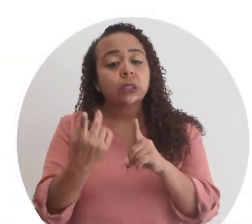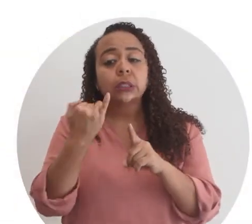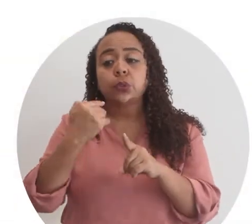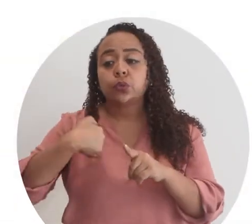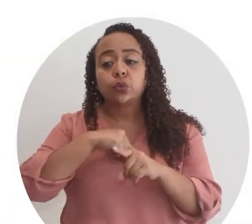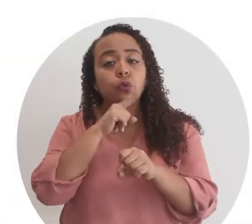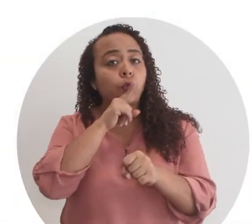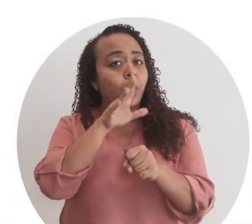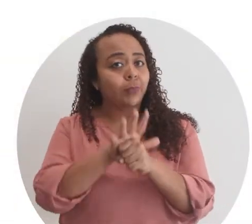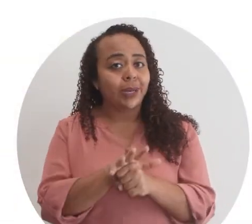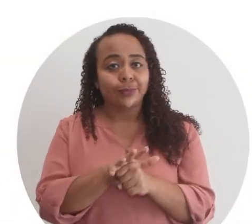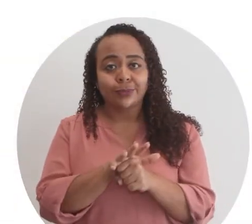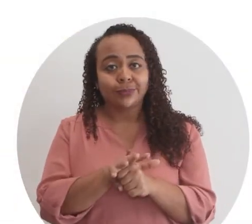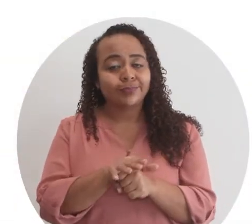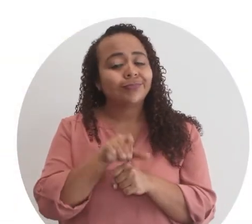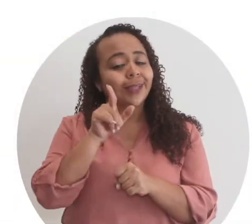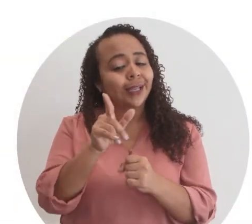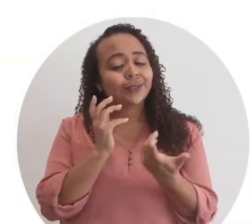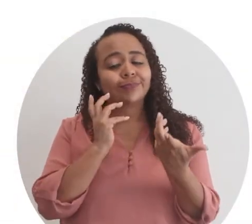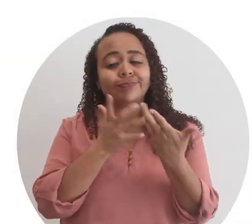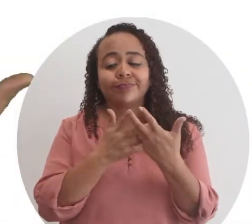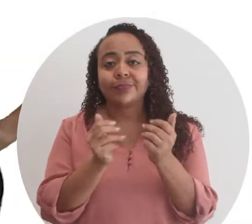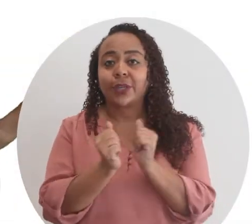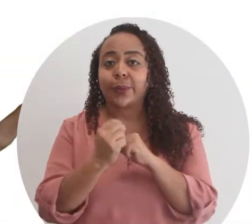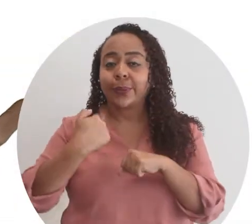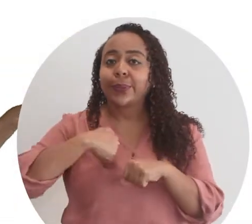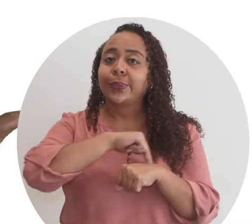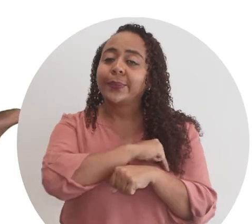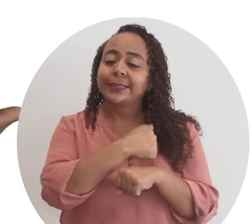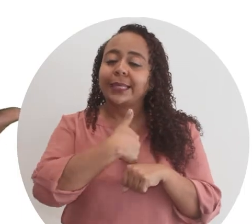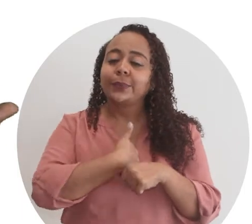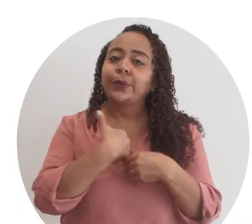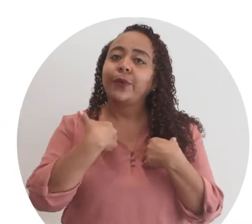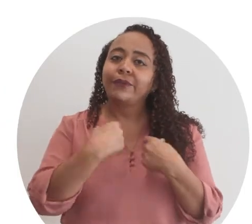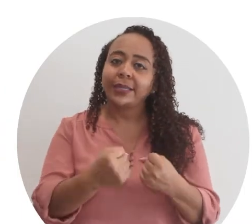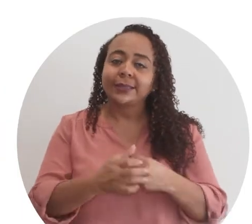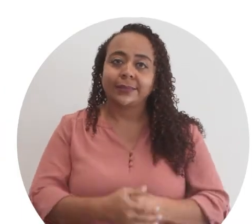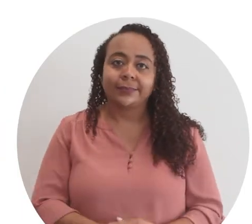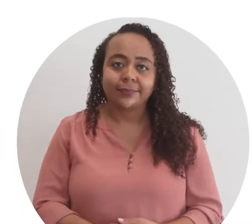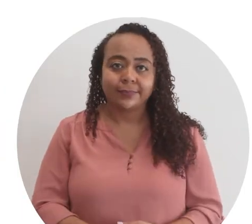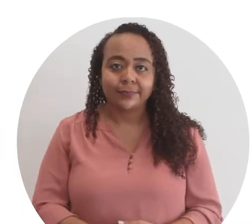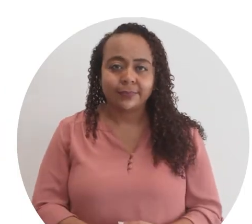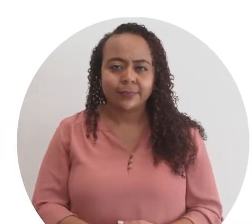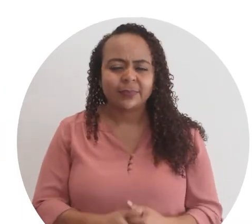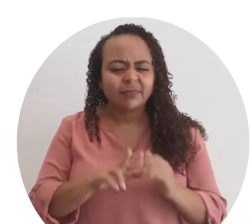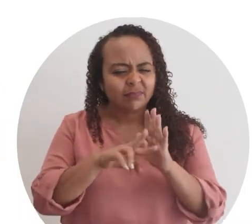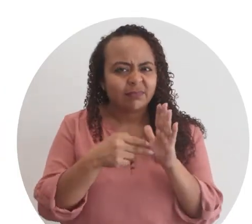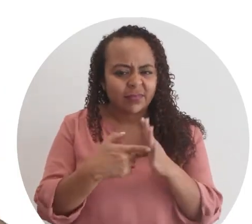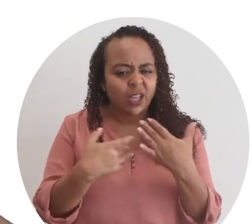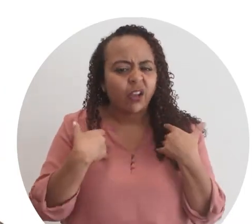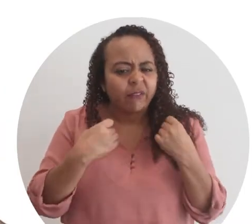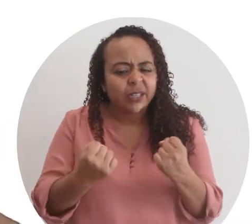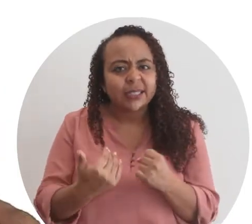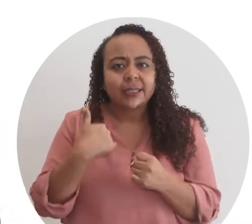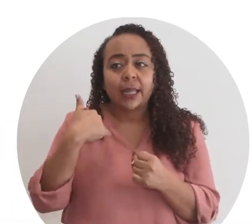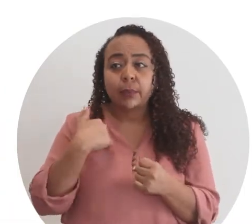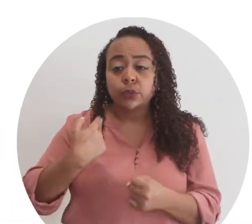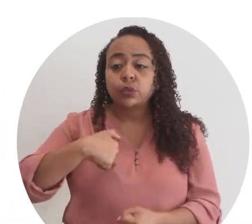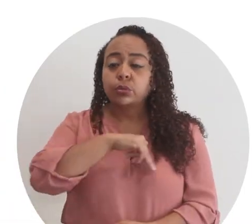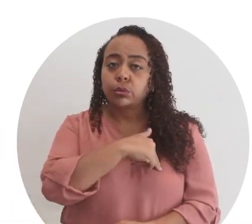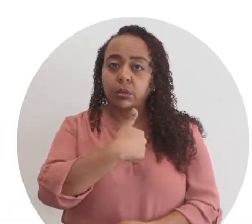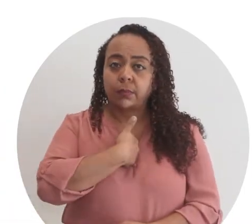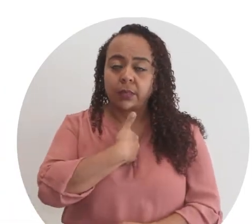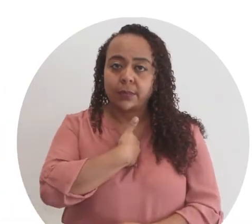que sucede cuando no cumplimos con algo. Y esto tiene que ver con nuestra autoconfianza, es decir, la